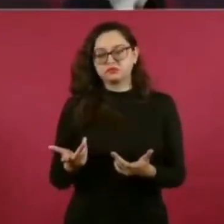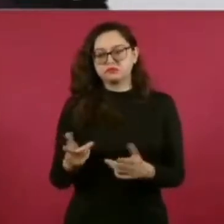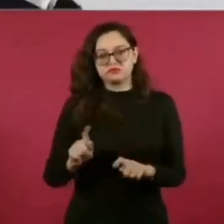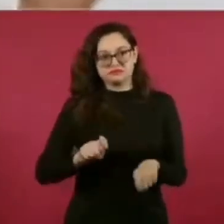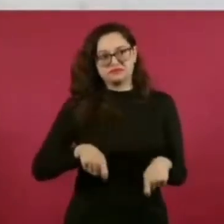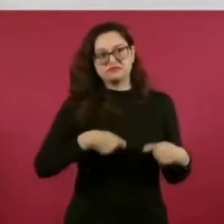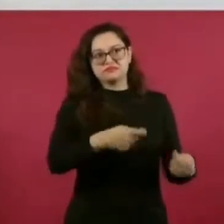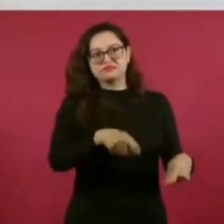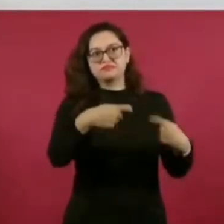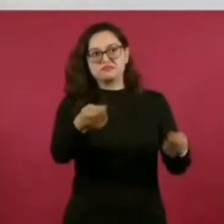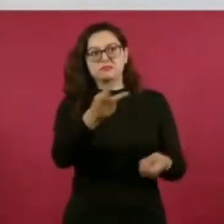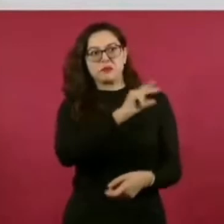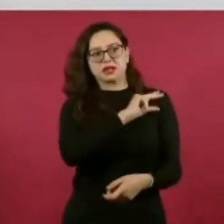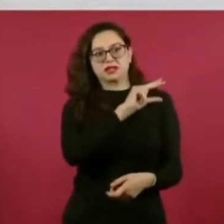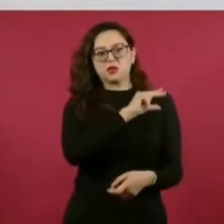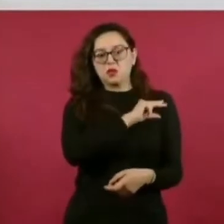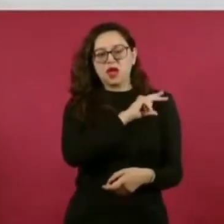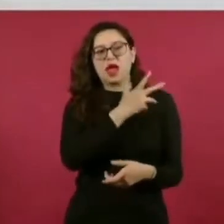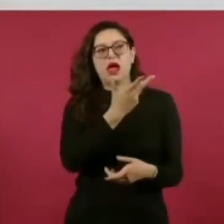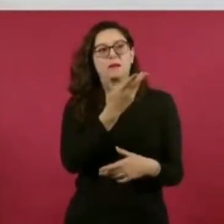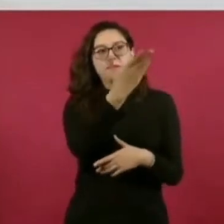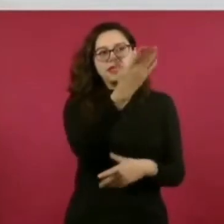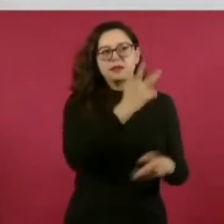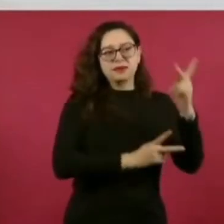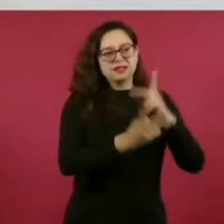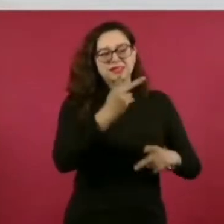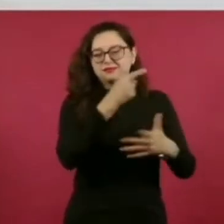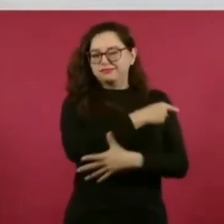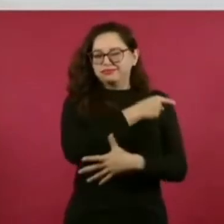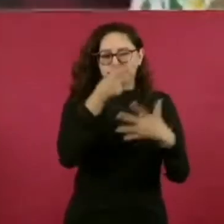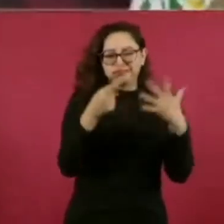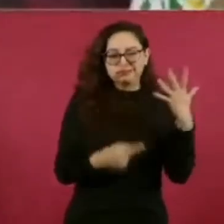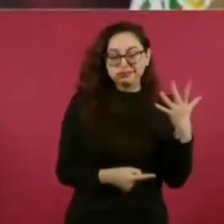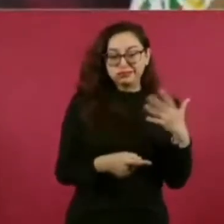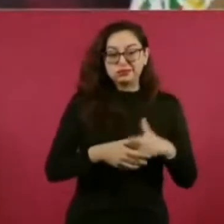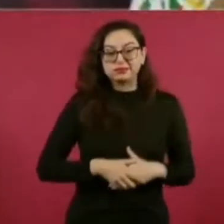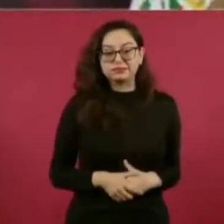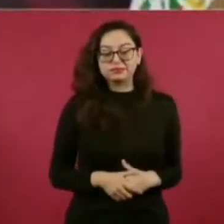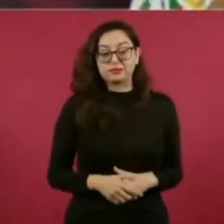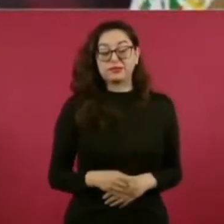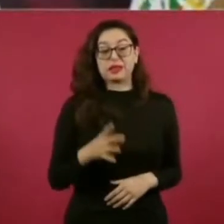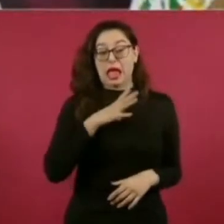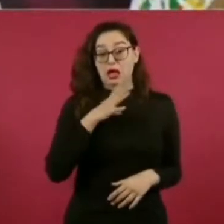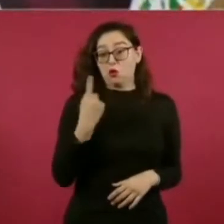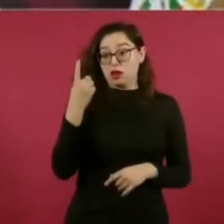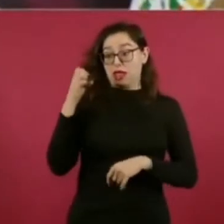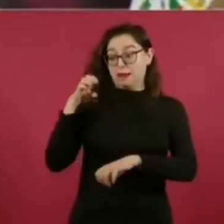Bueno, esa empresa constructora